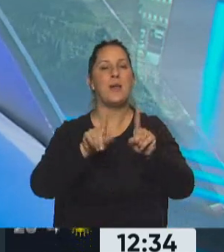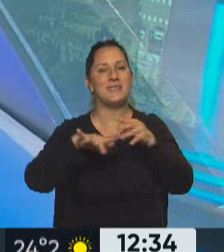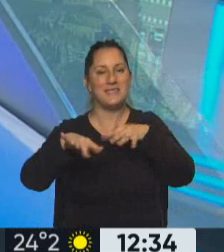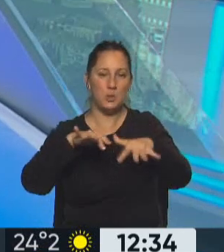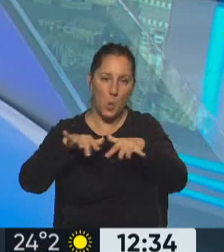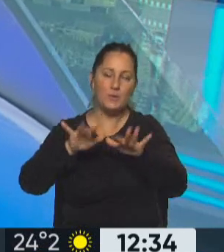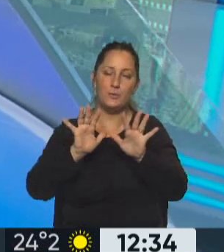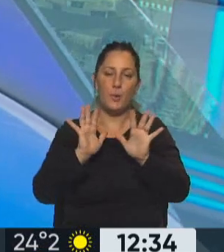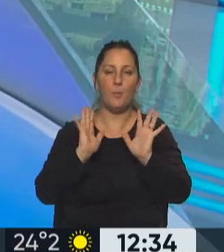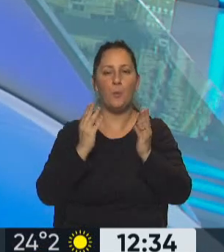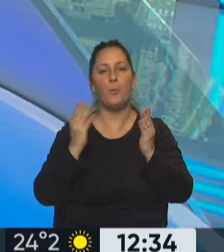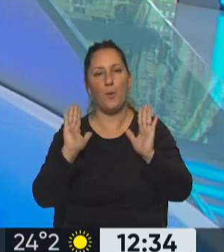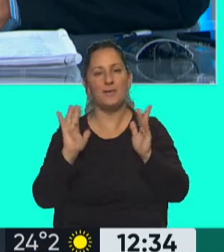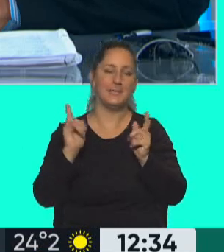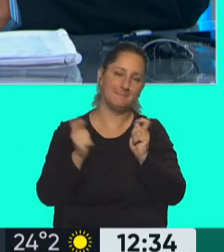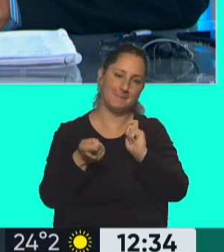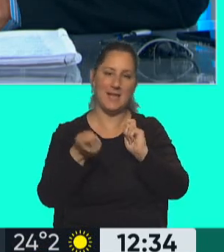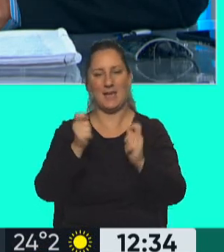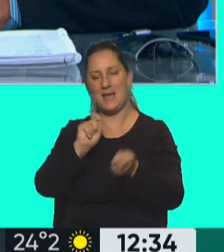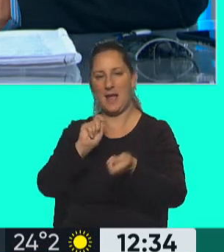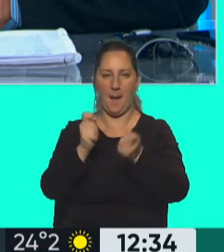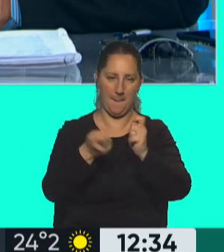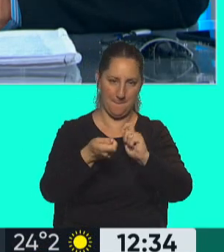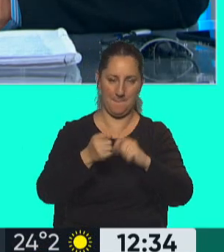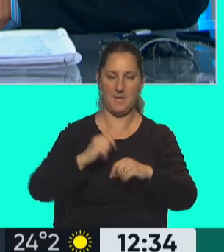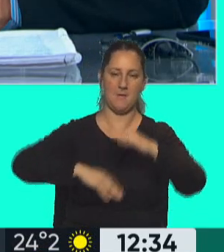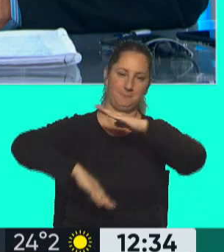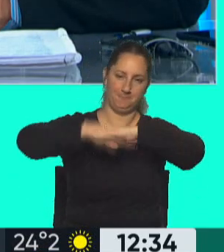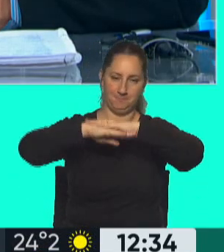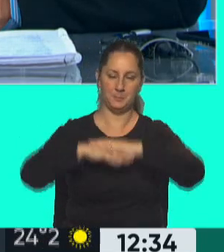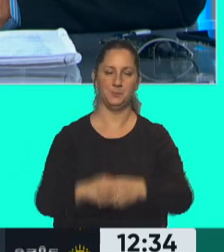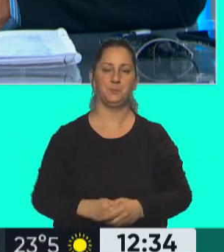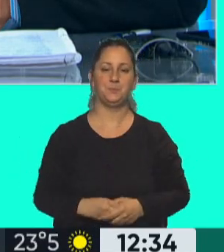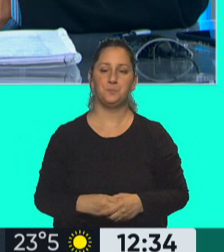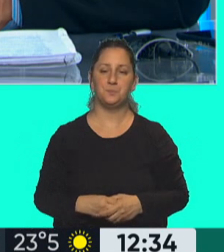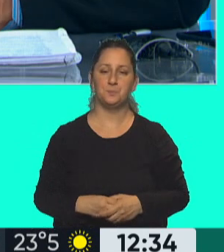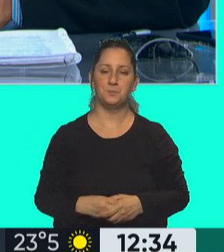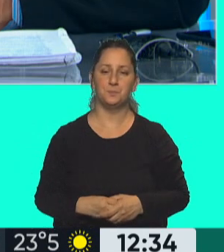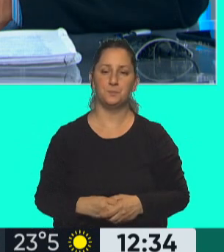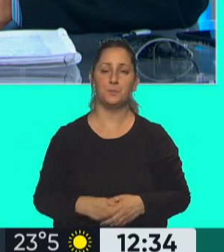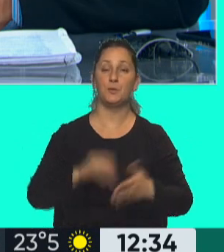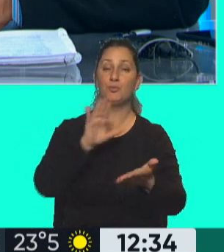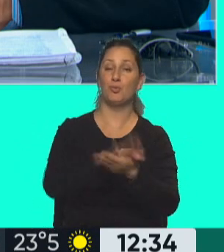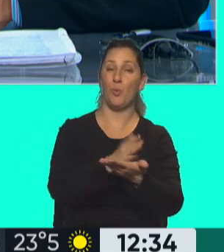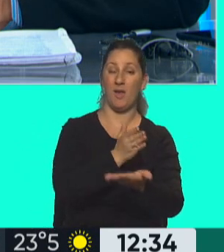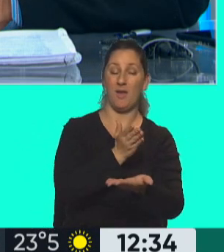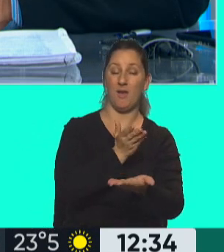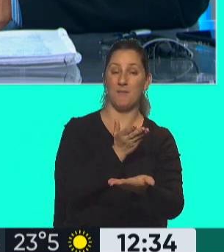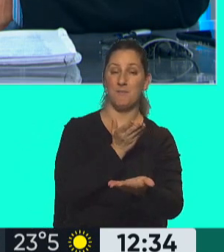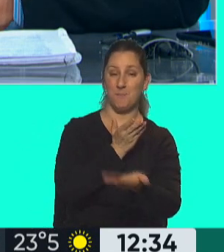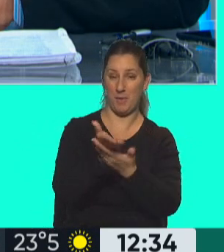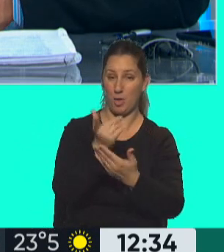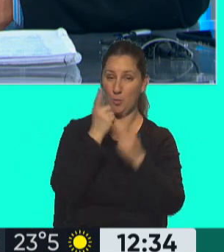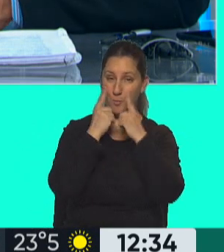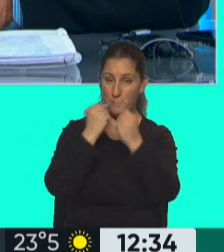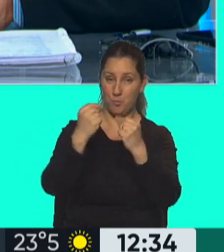variar en cuanto a cuál es el alcance. Y con respecto a este reclamo, decíamos, de parte de Pablo